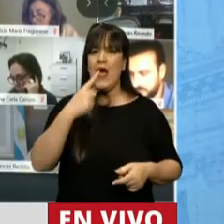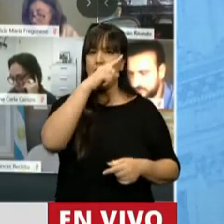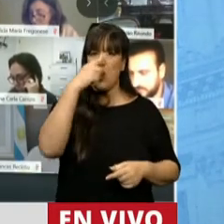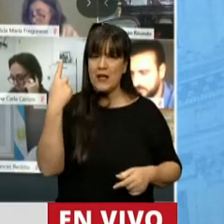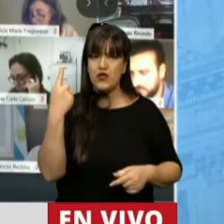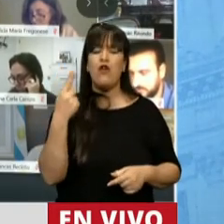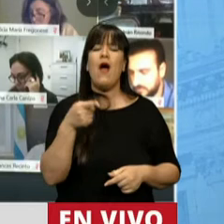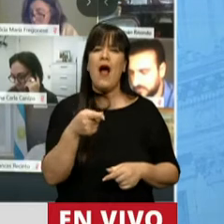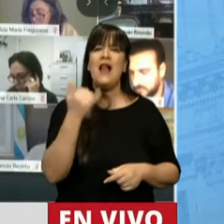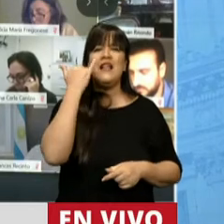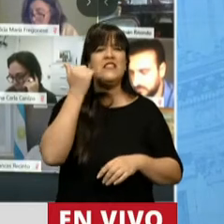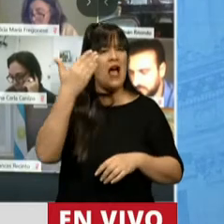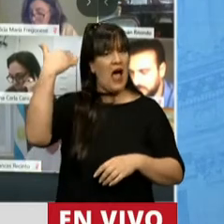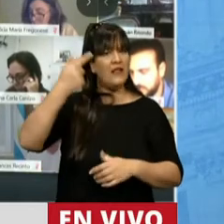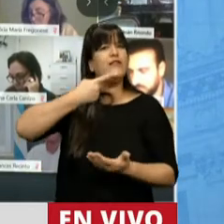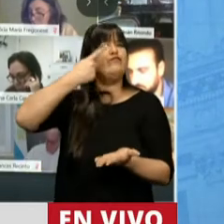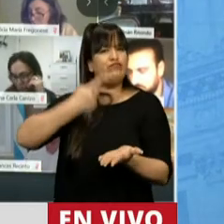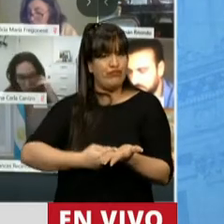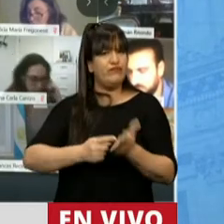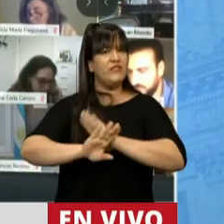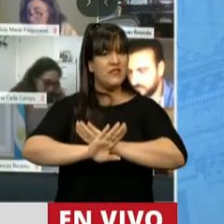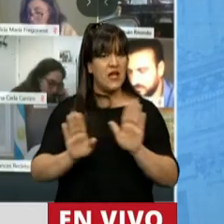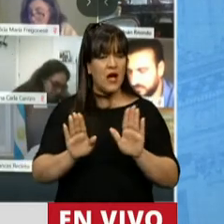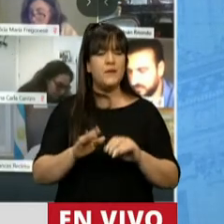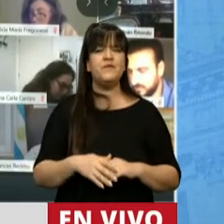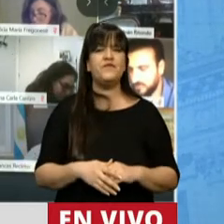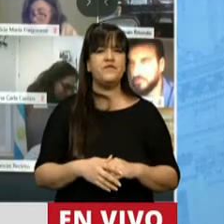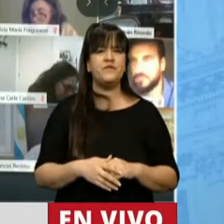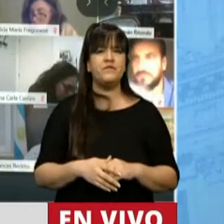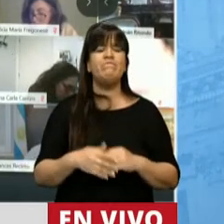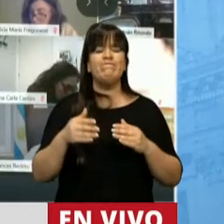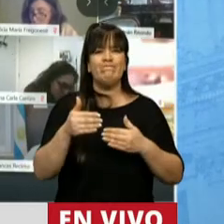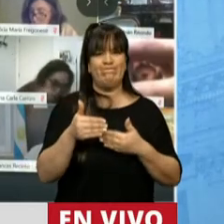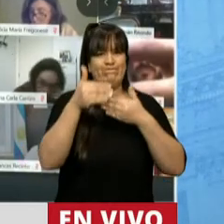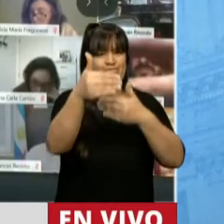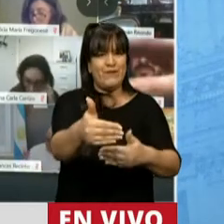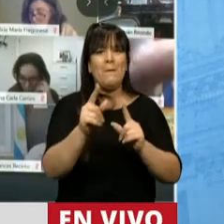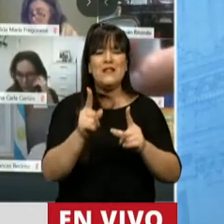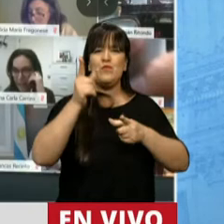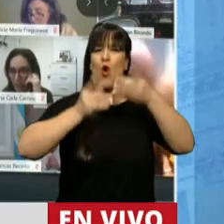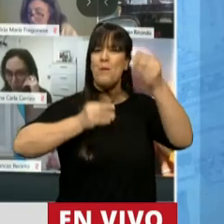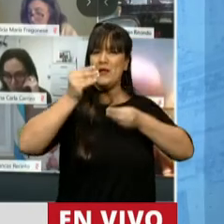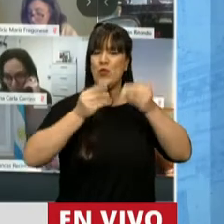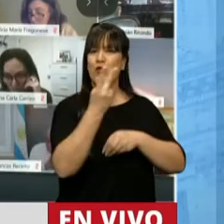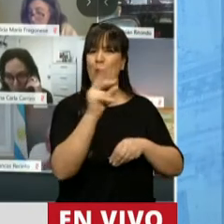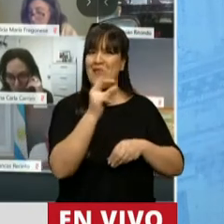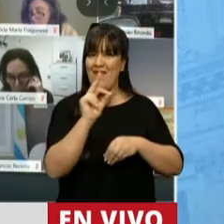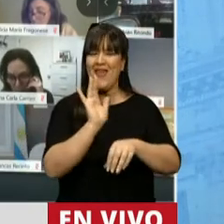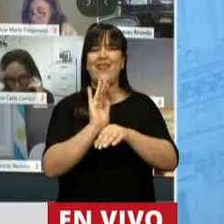había decidido prorrogar la vigencia del presupuesto 2020